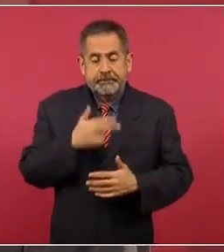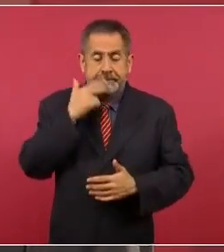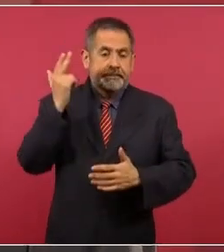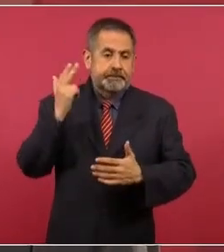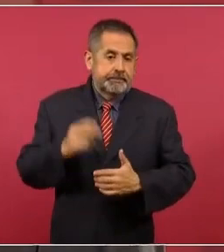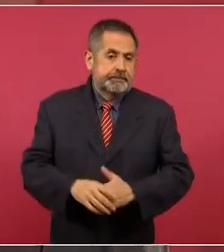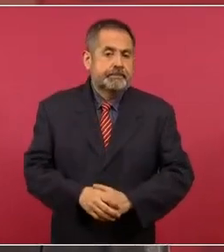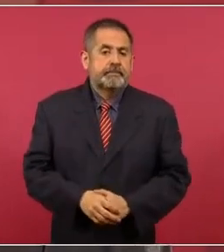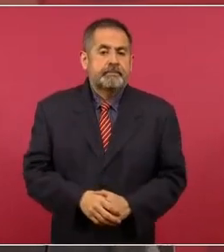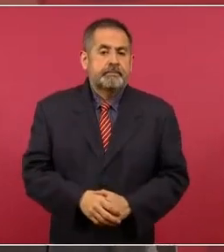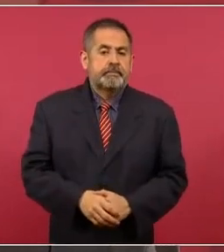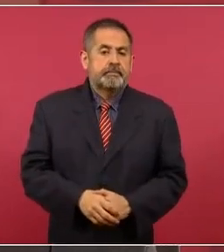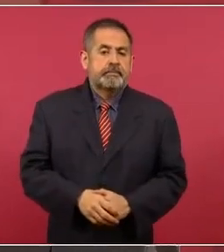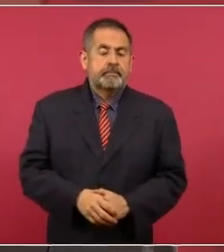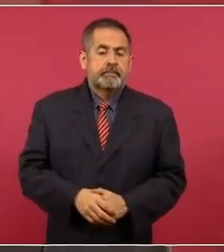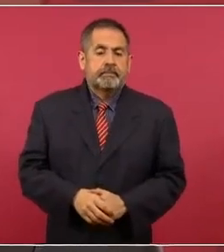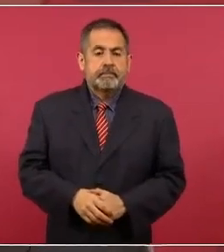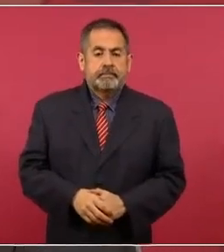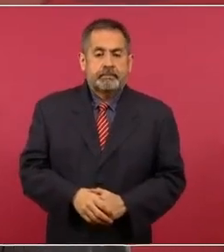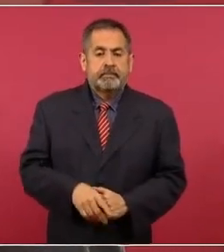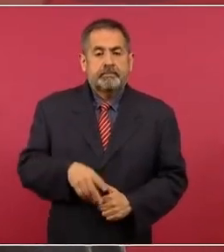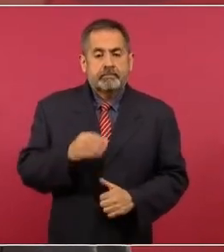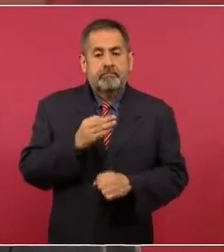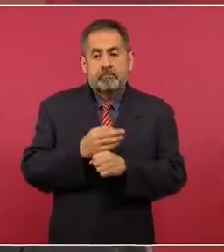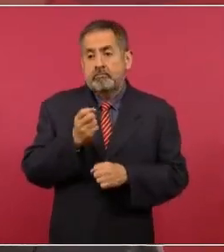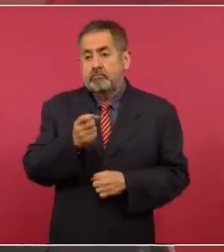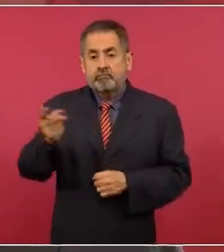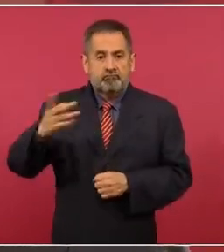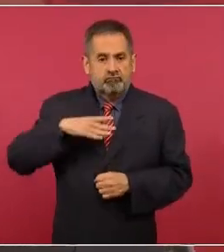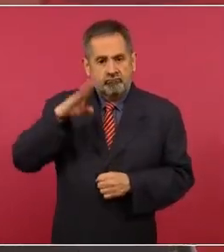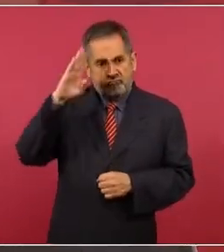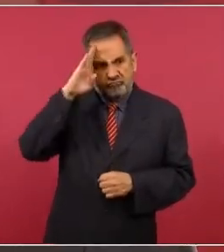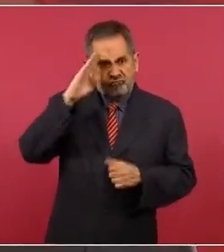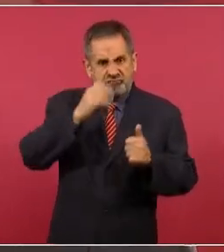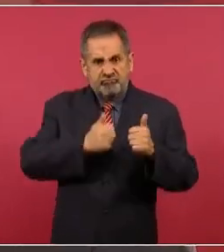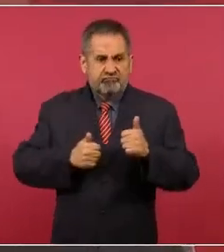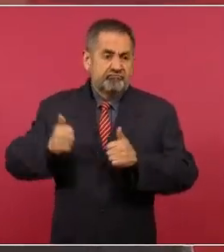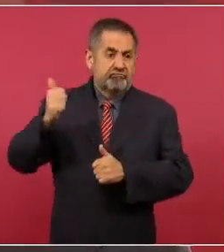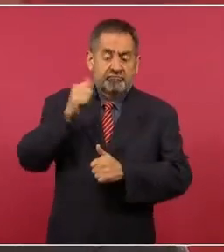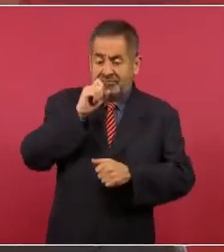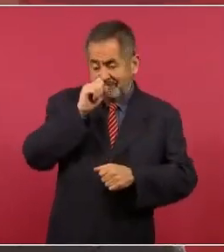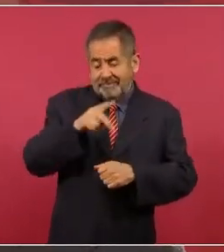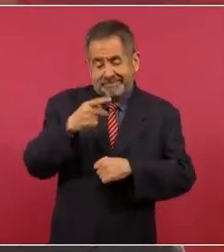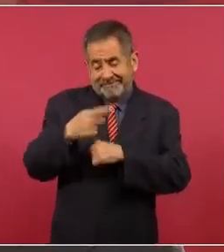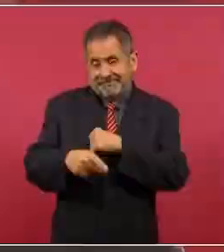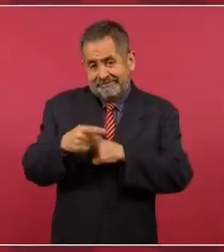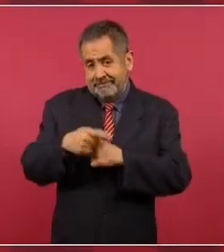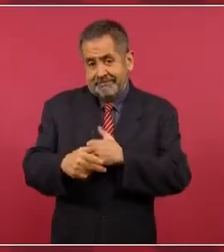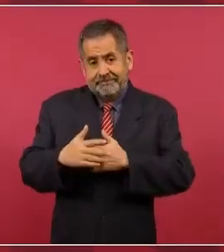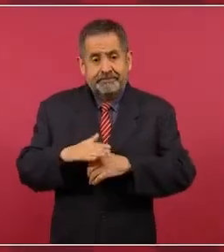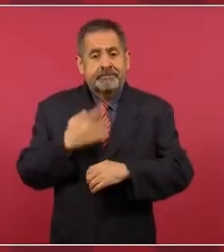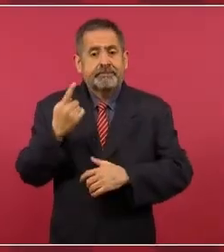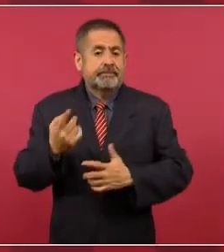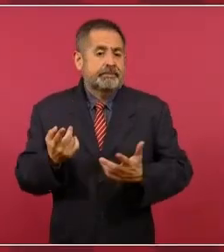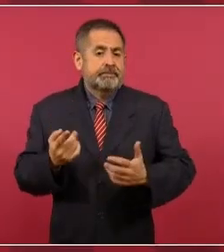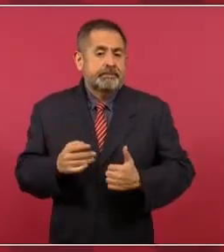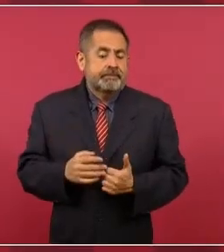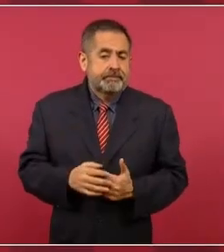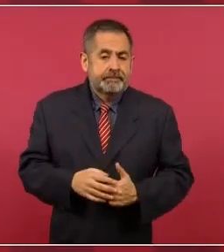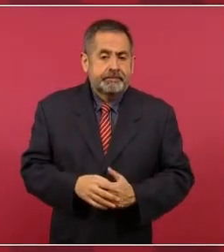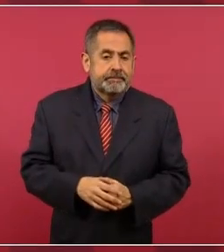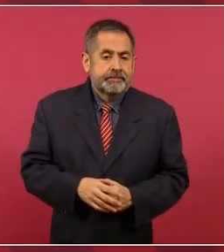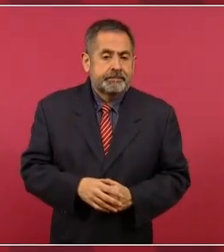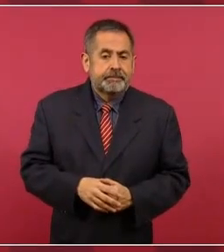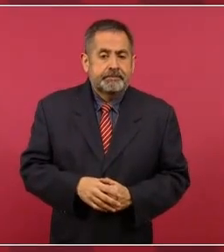Y en este caso los mandos, porque hay la